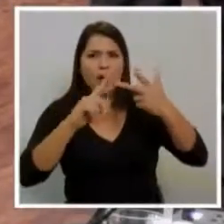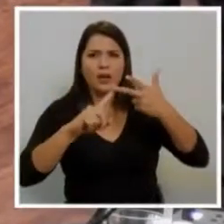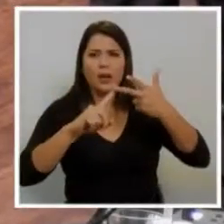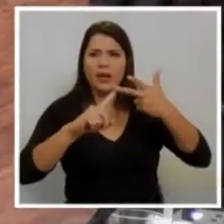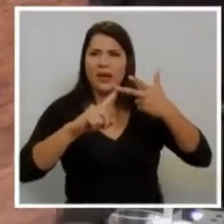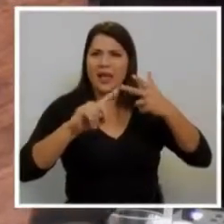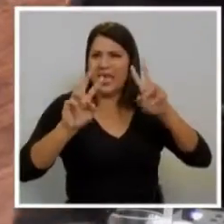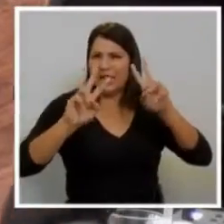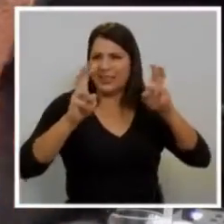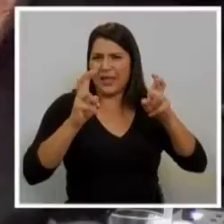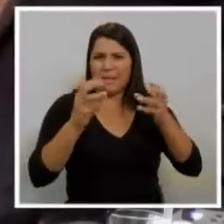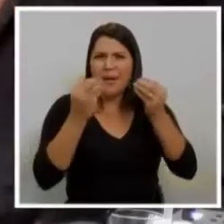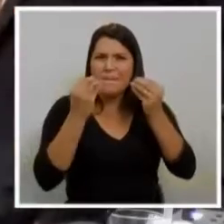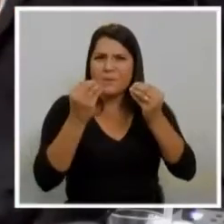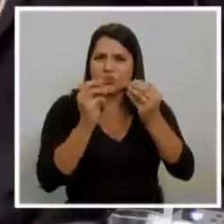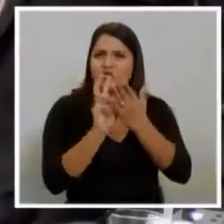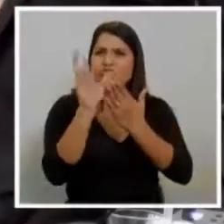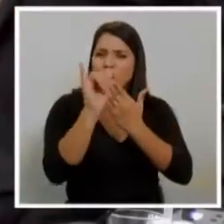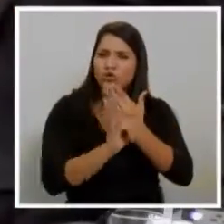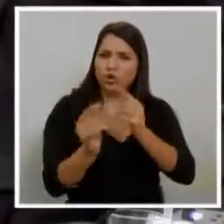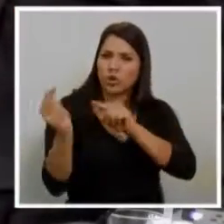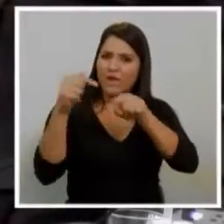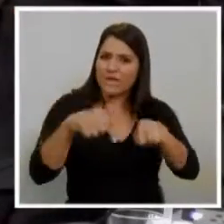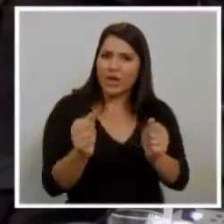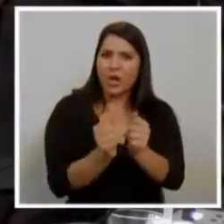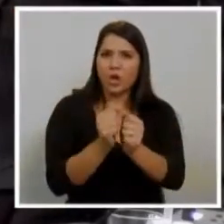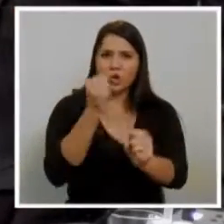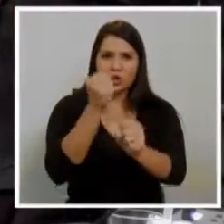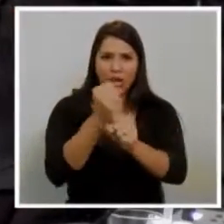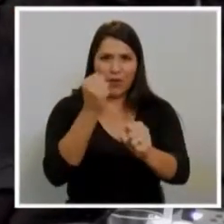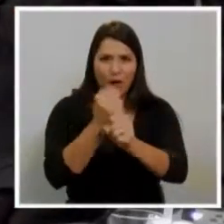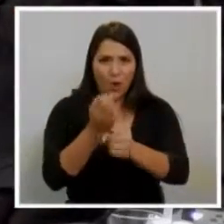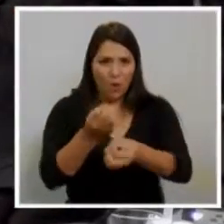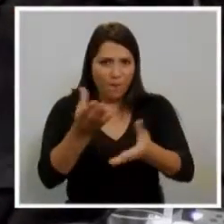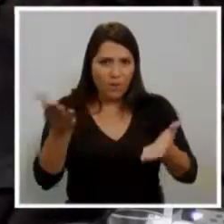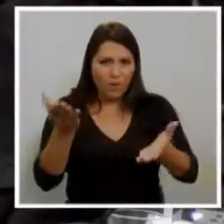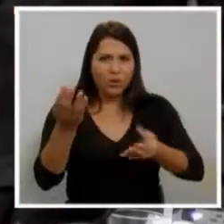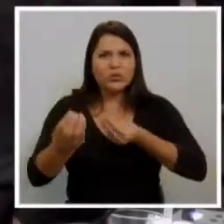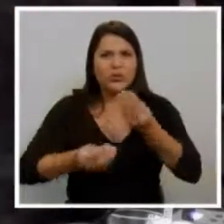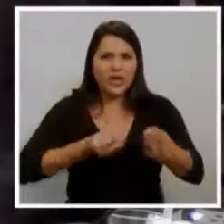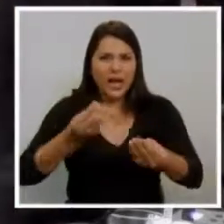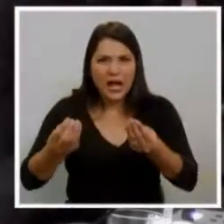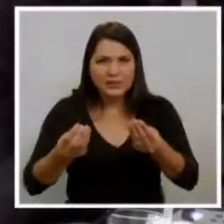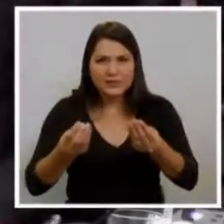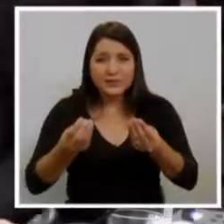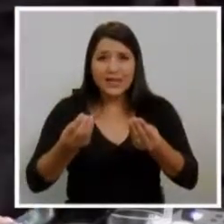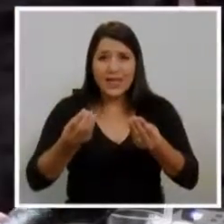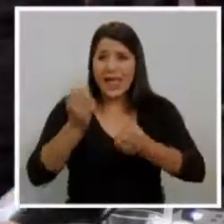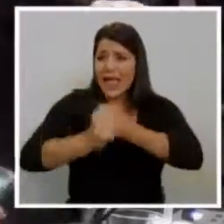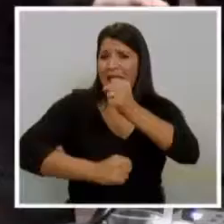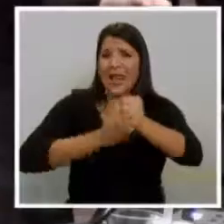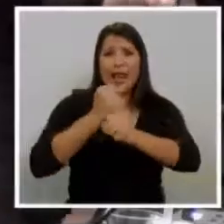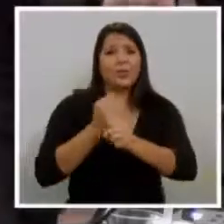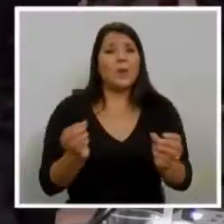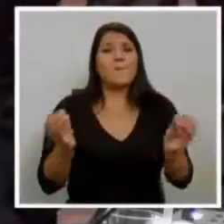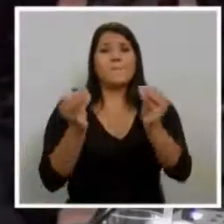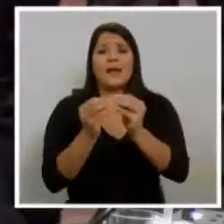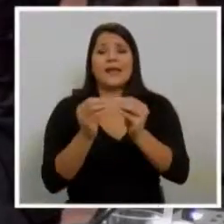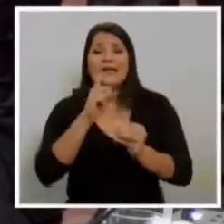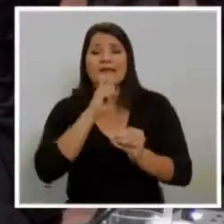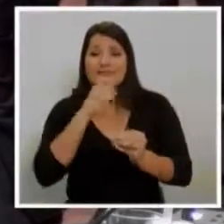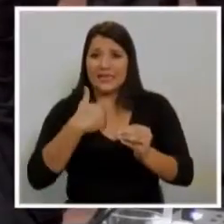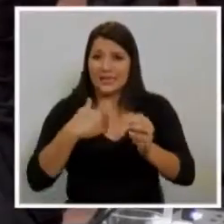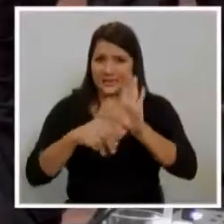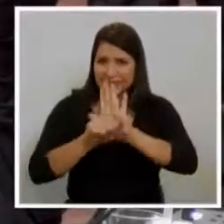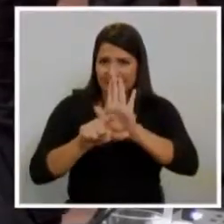tantos proyectos que vienen con el empleo público, que lo que van a hacer es, el año más convulso que va a tener la